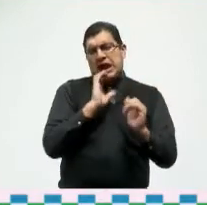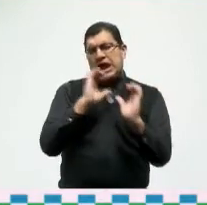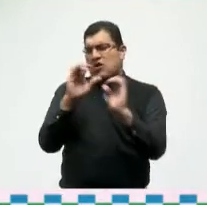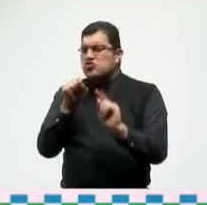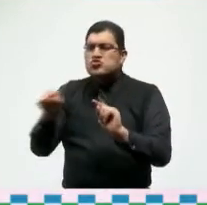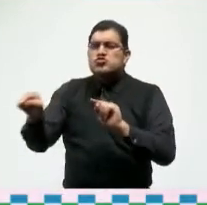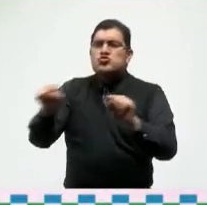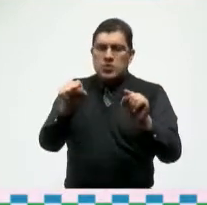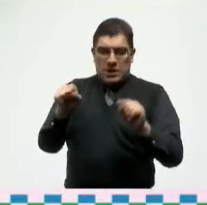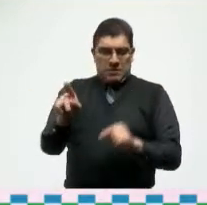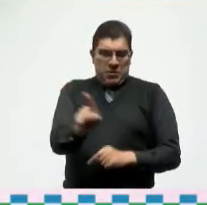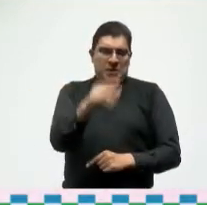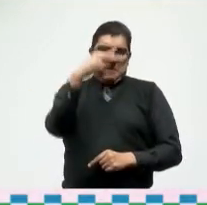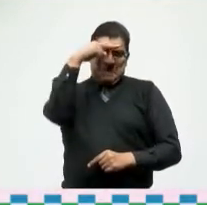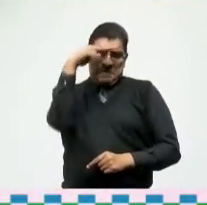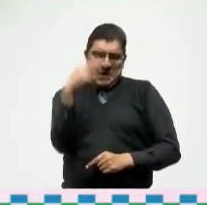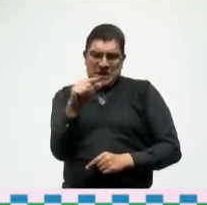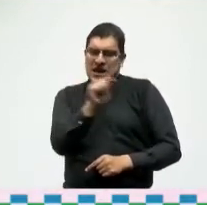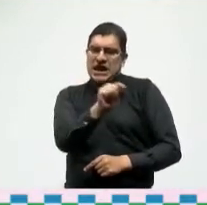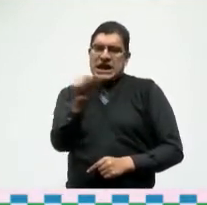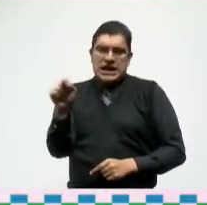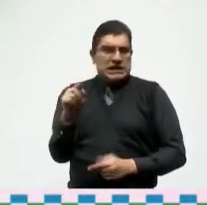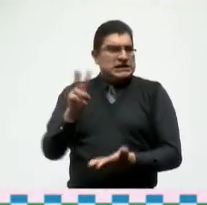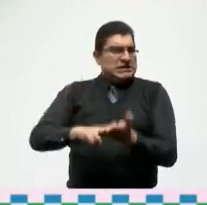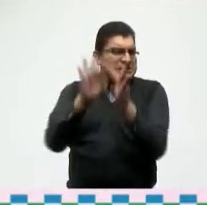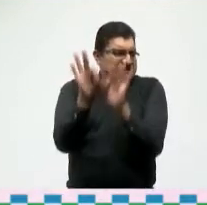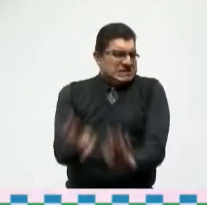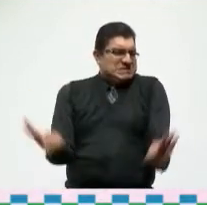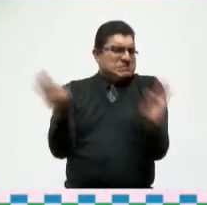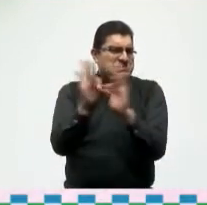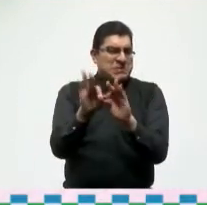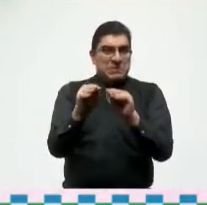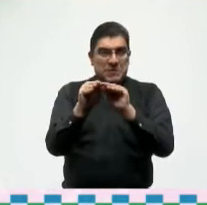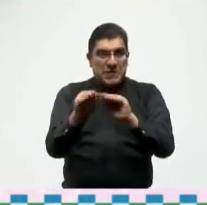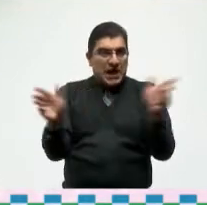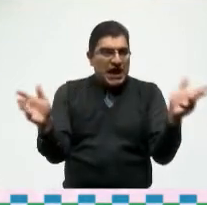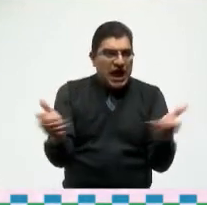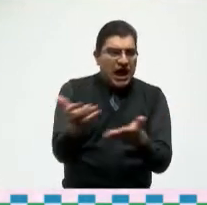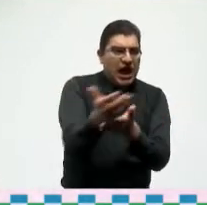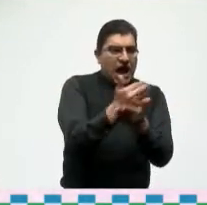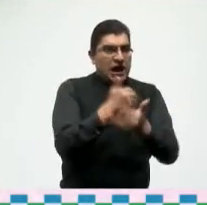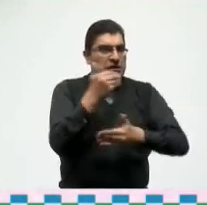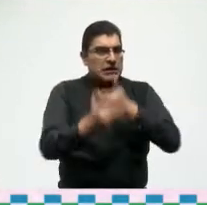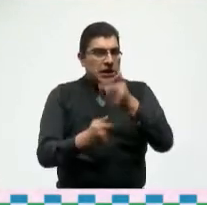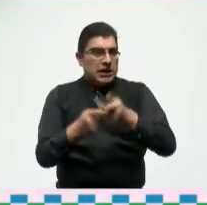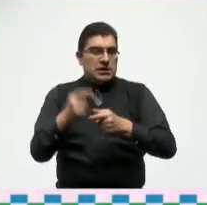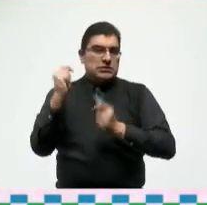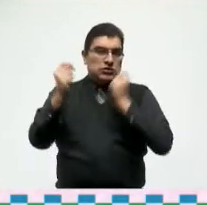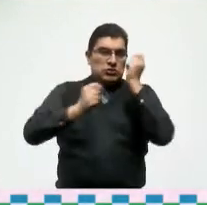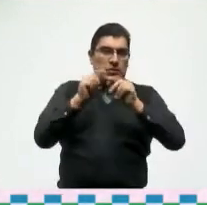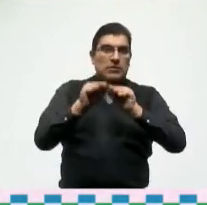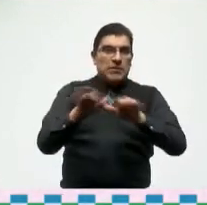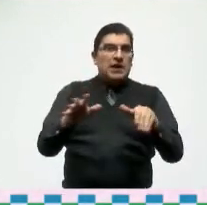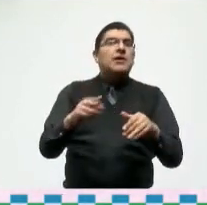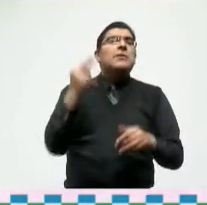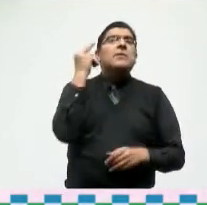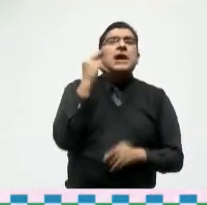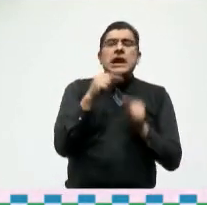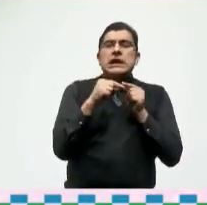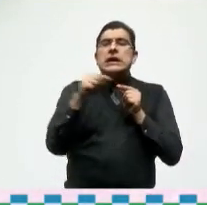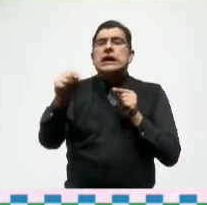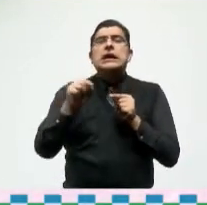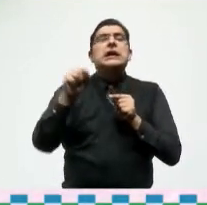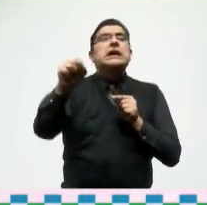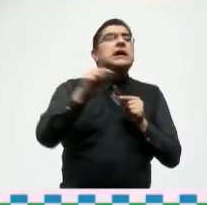los pueblos mágicos tienen un papel predominante en la reactivación turística por la importancia de los viajes cortos